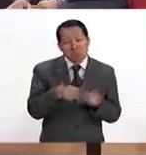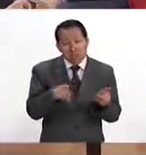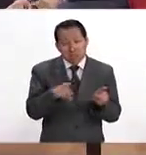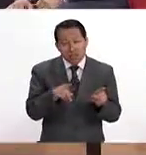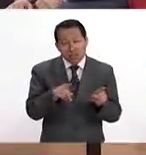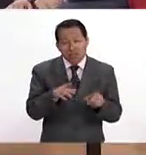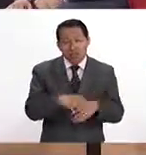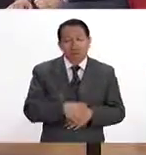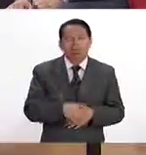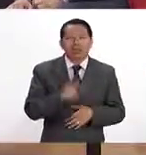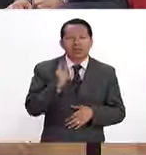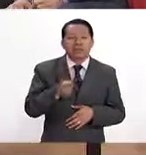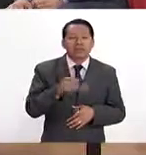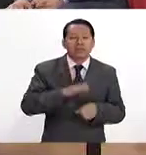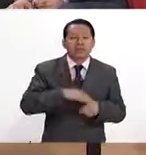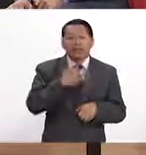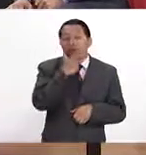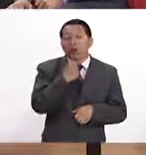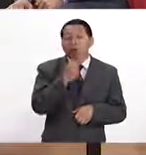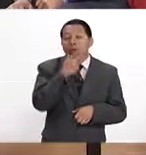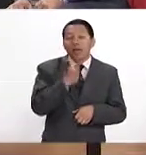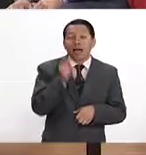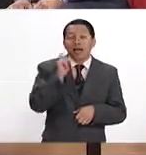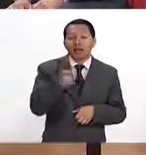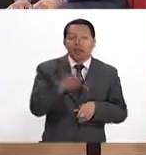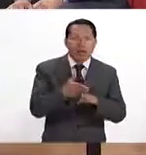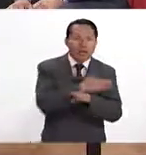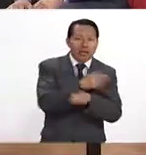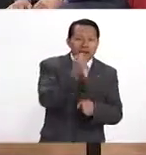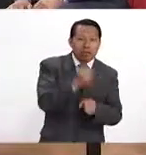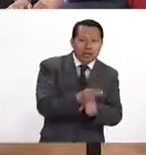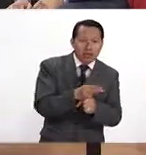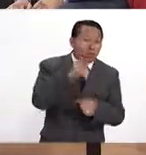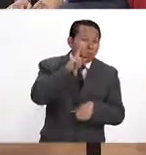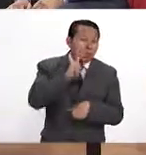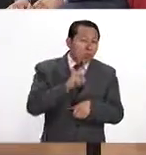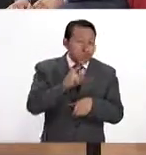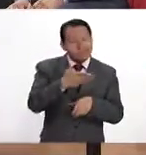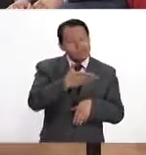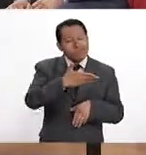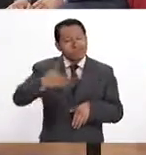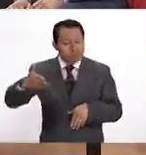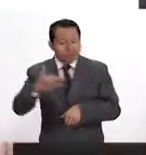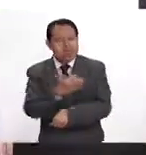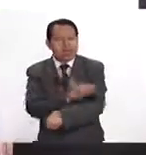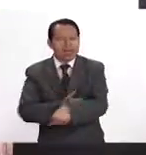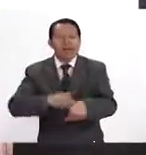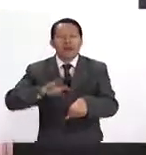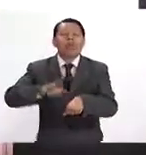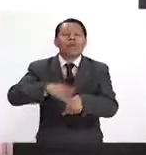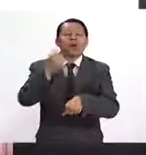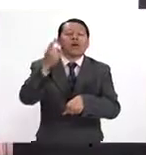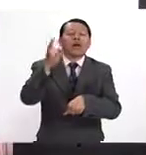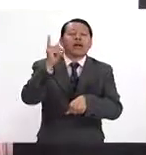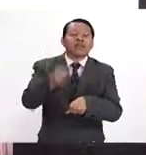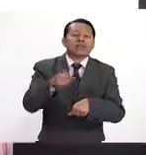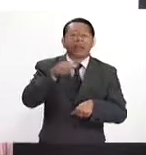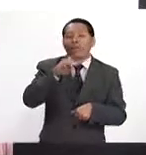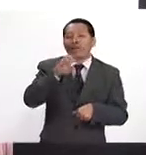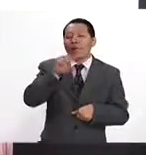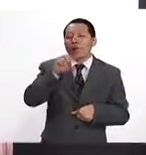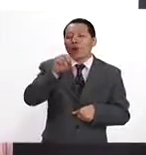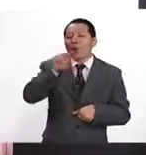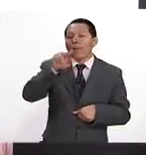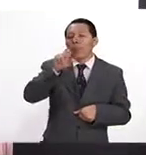de sexo, ¿no? Generalmente en los hombres aparece más temprano, en las mujeres un poco más tardíamente, por el factor de la menopausia.